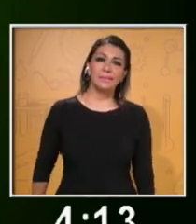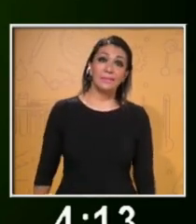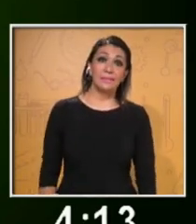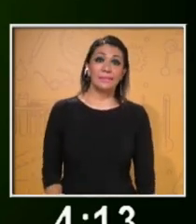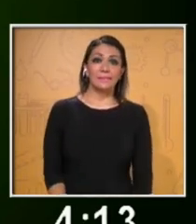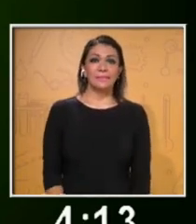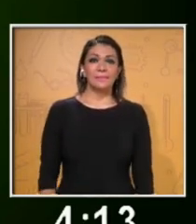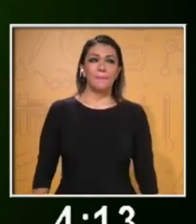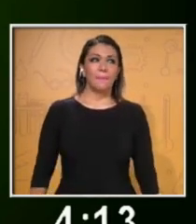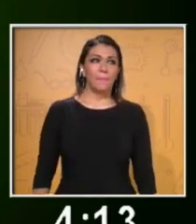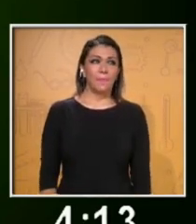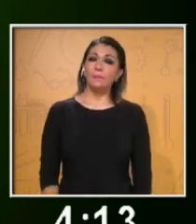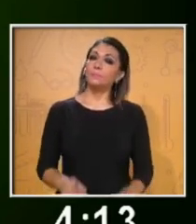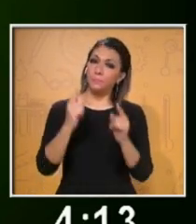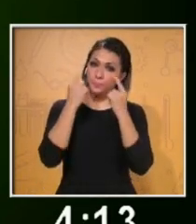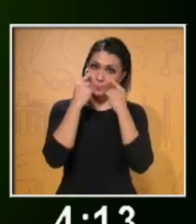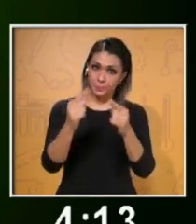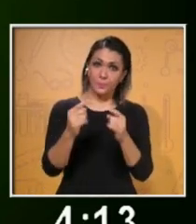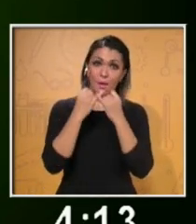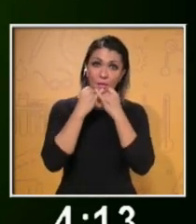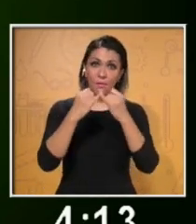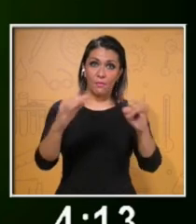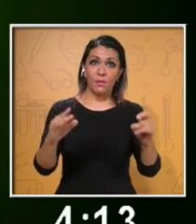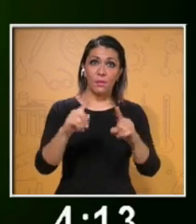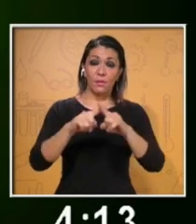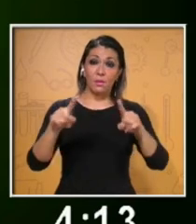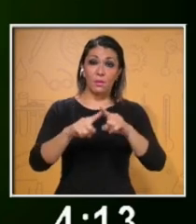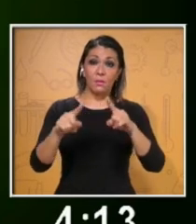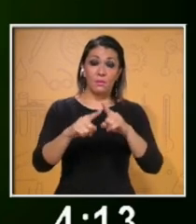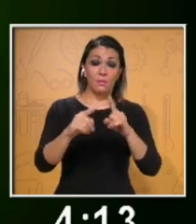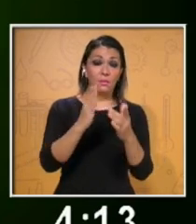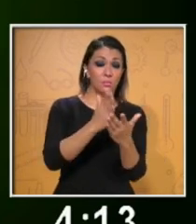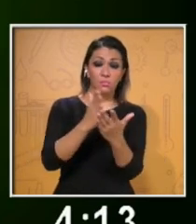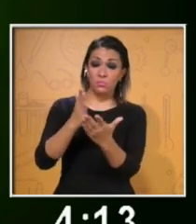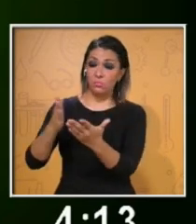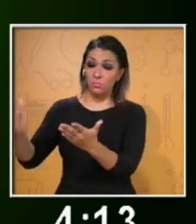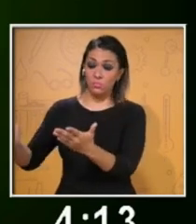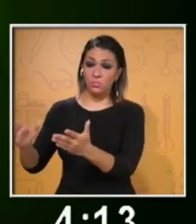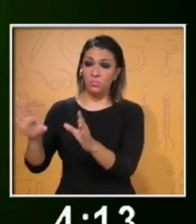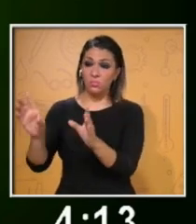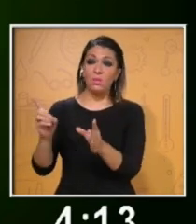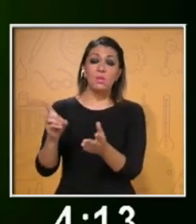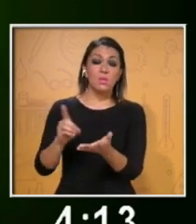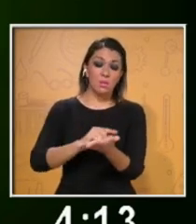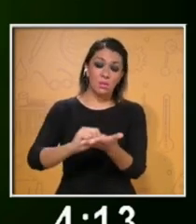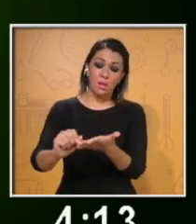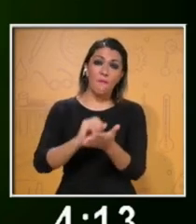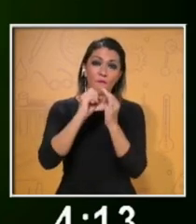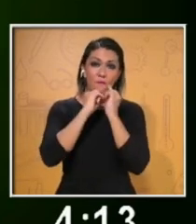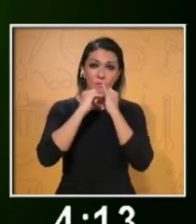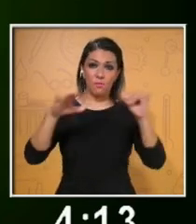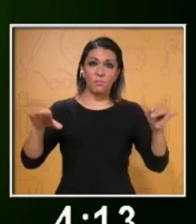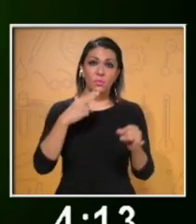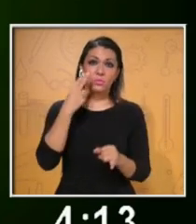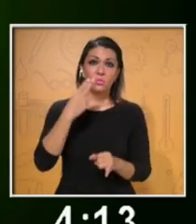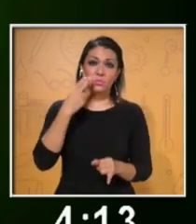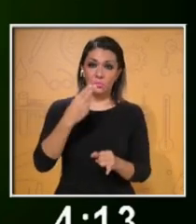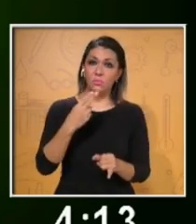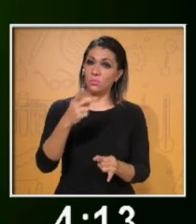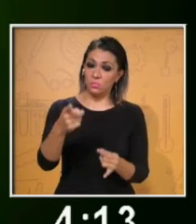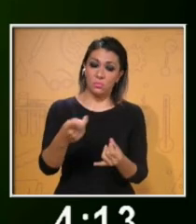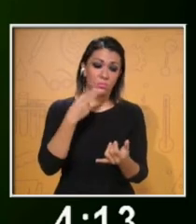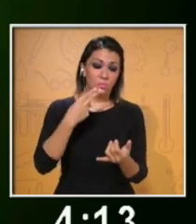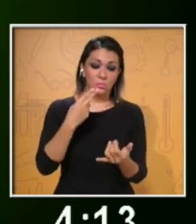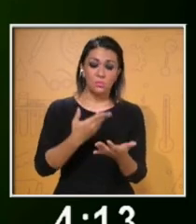Se denominan fuentes de información a los diversos documentos que contienen datos útiles para satisfacer una demanda de información